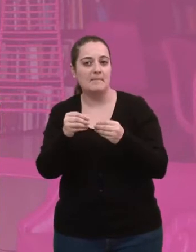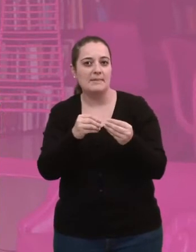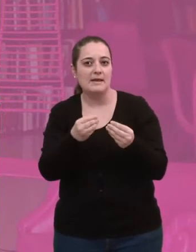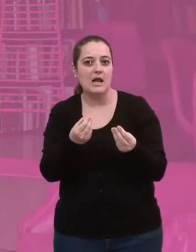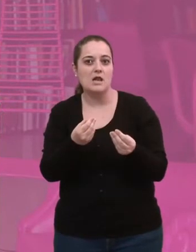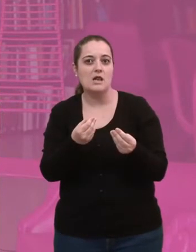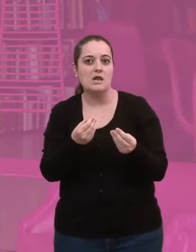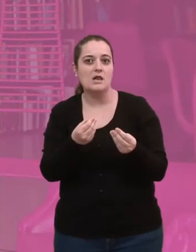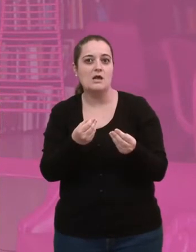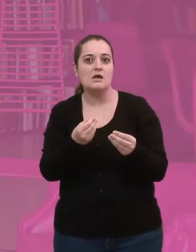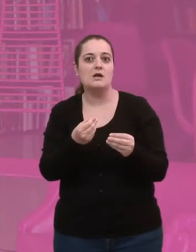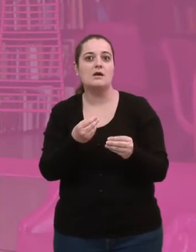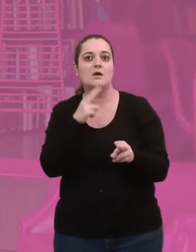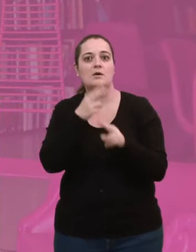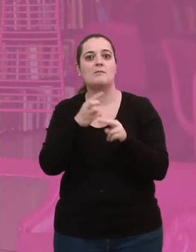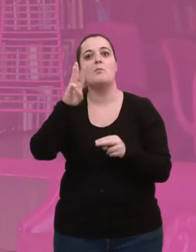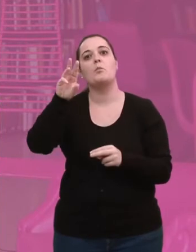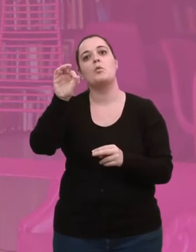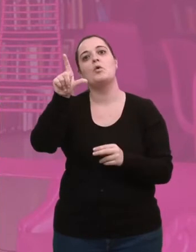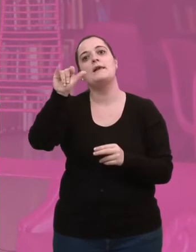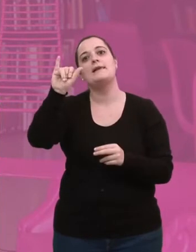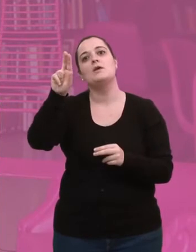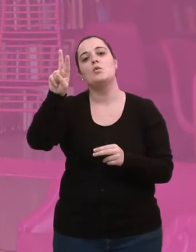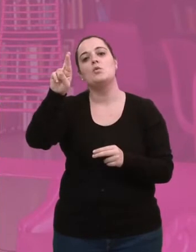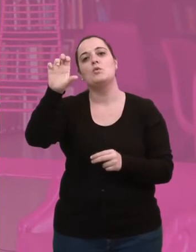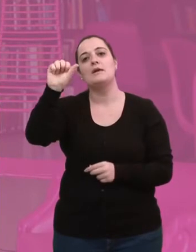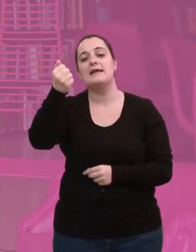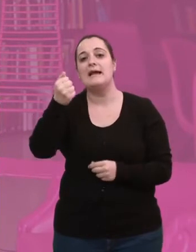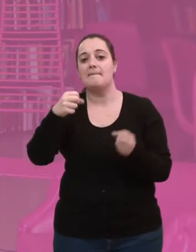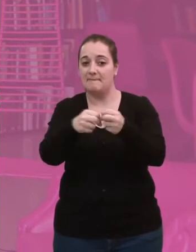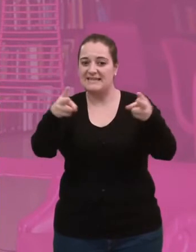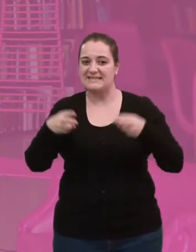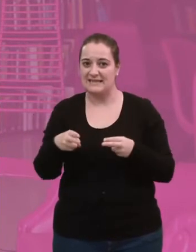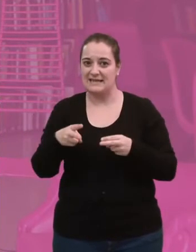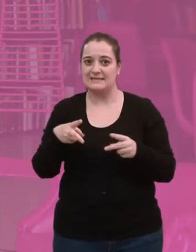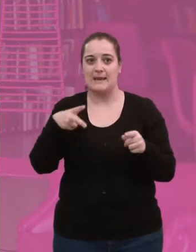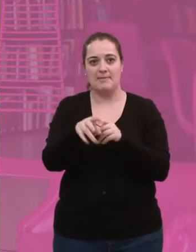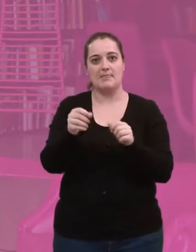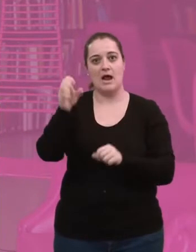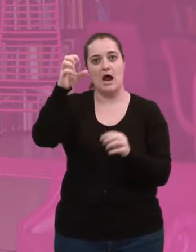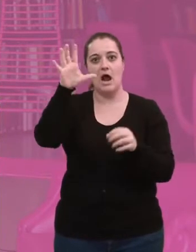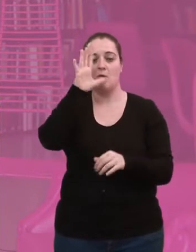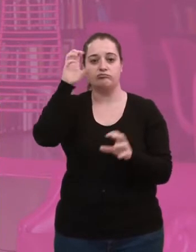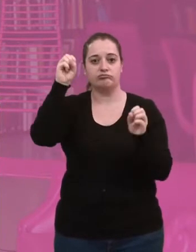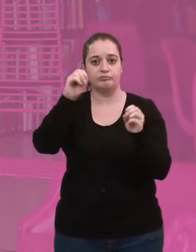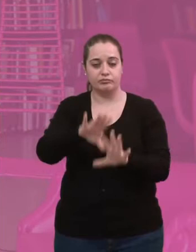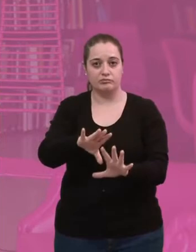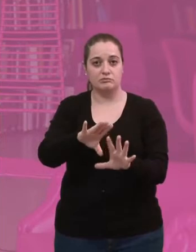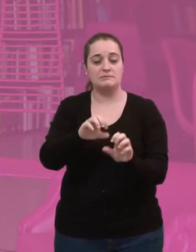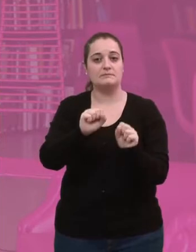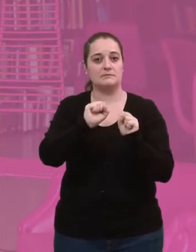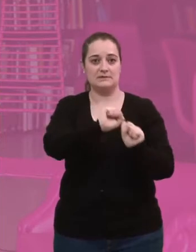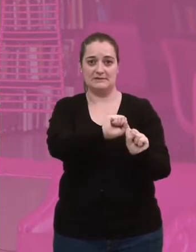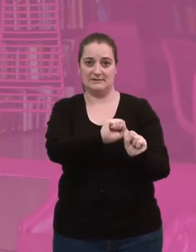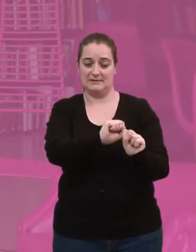material que es relativamente reciente, se llama poliurea y se usa para impermeabilizar piscinas, se usa también